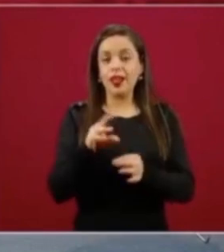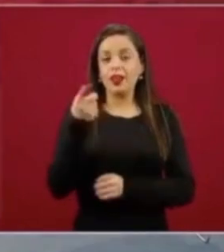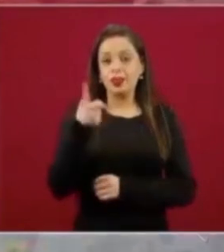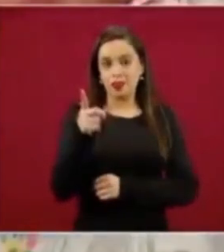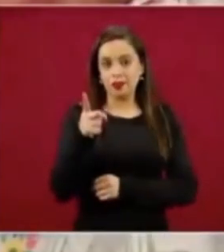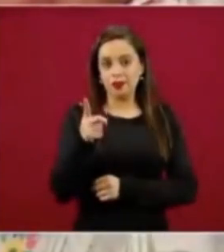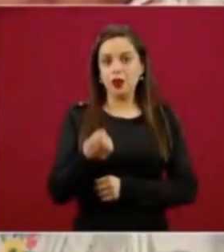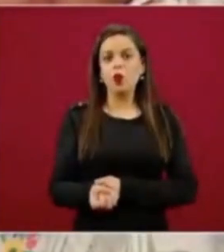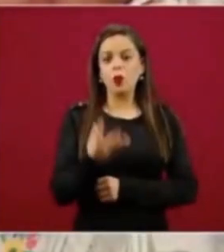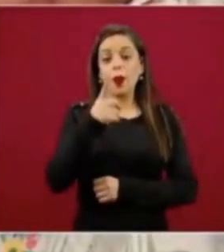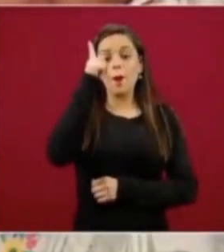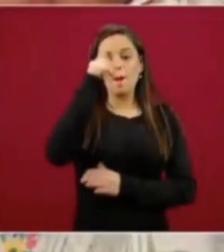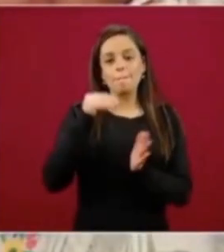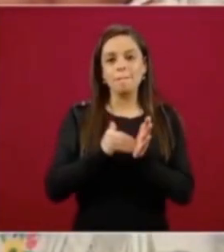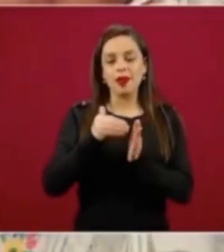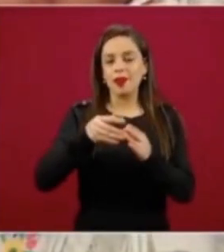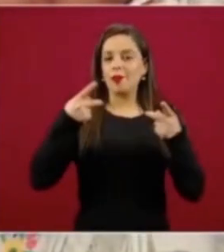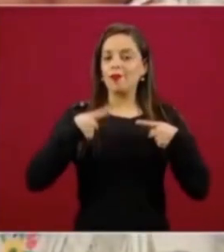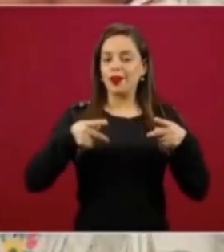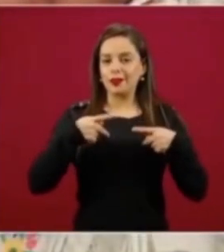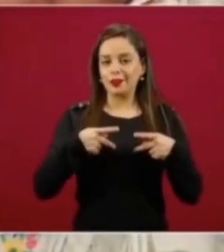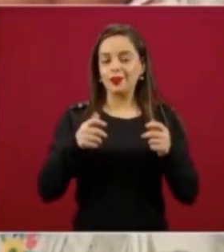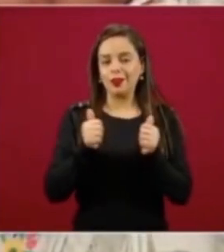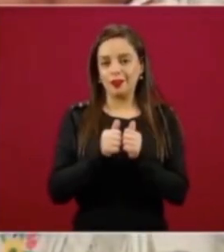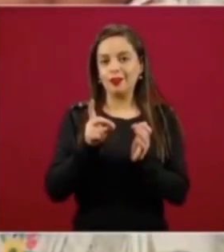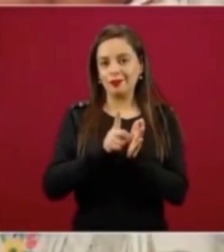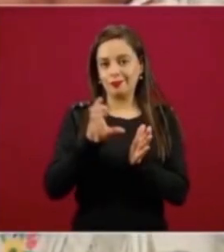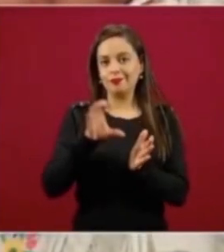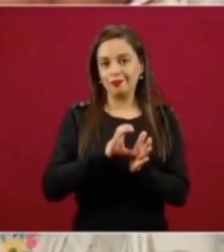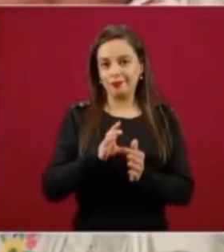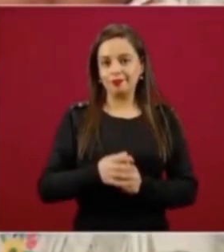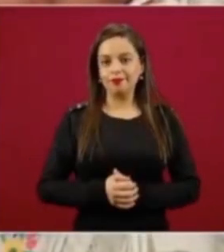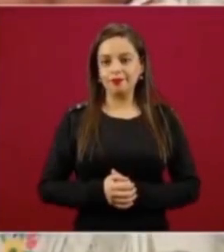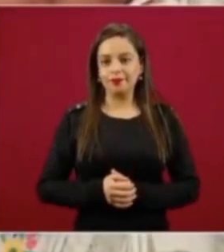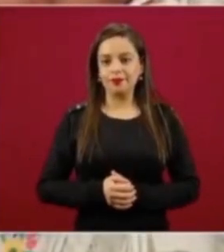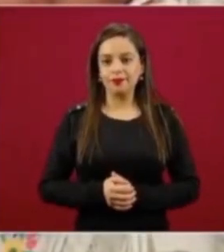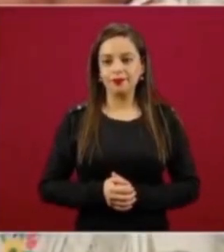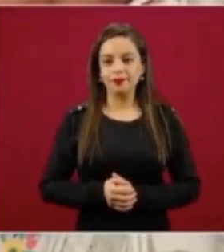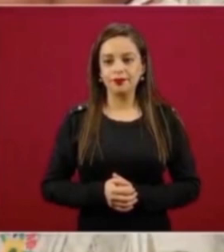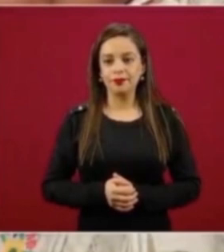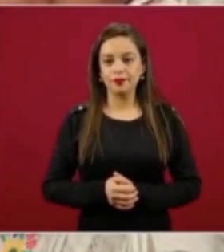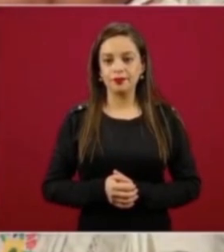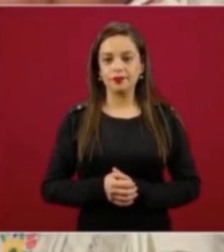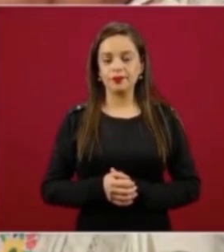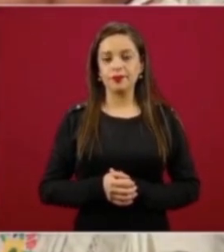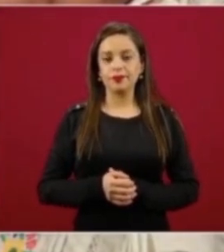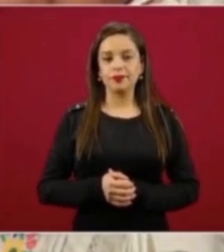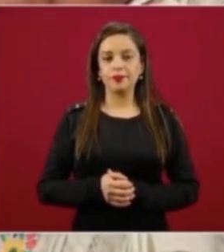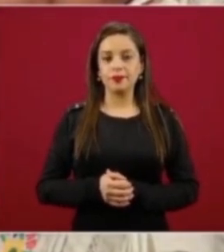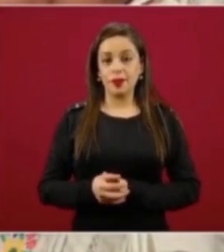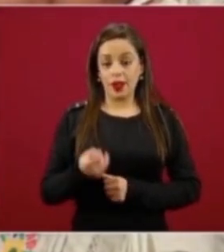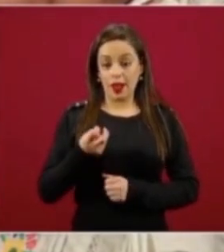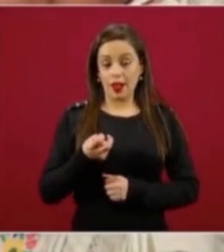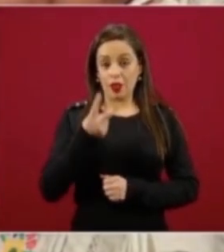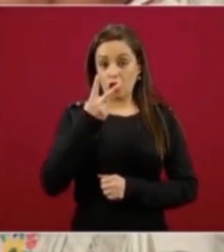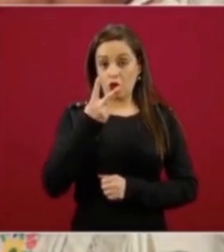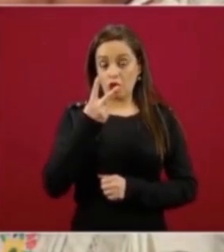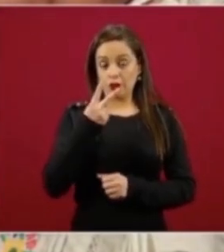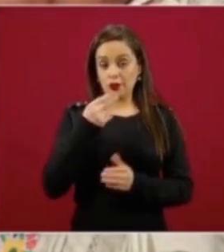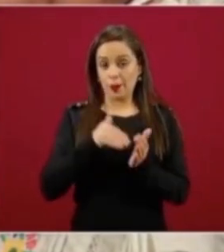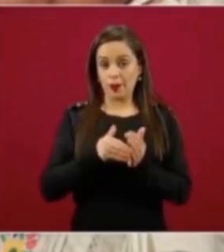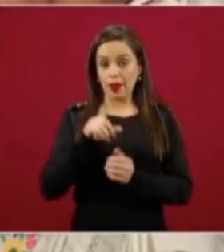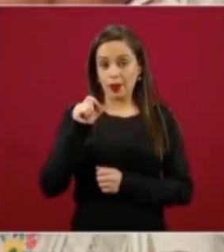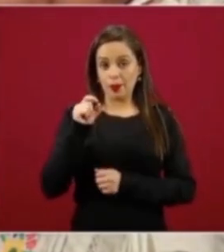personas con discapacidad. En este segundo semestre de este año 2020, vamos a trabajar